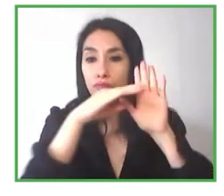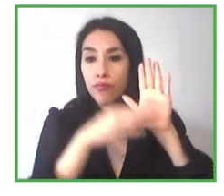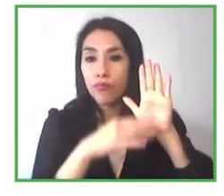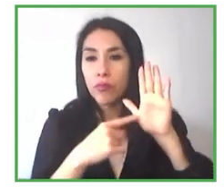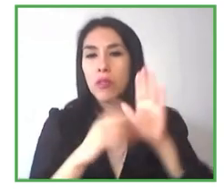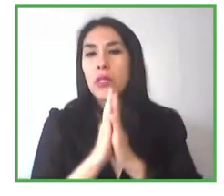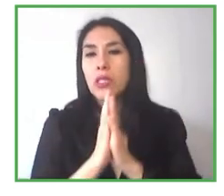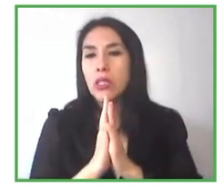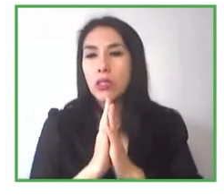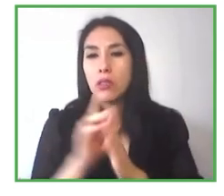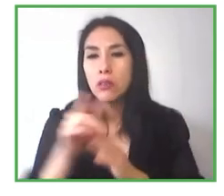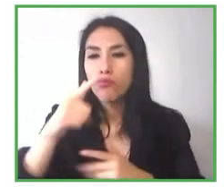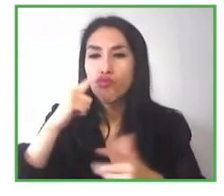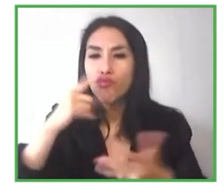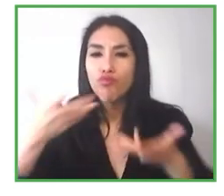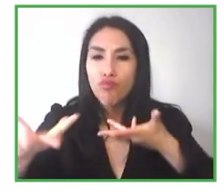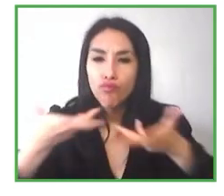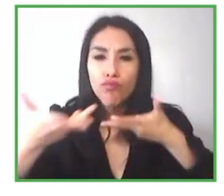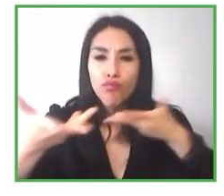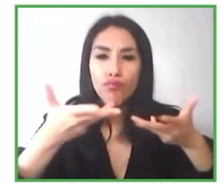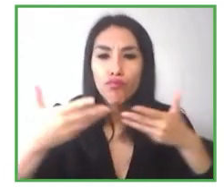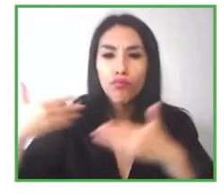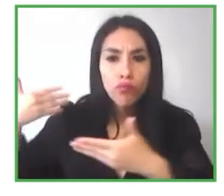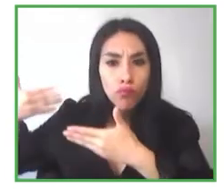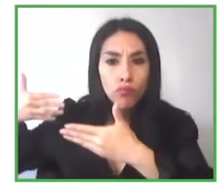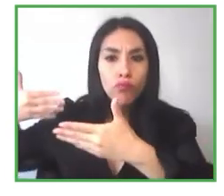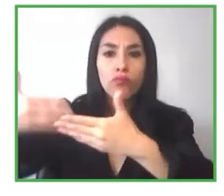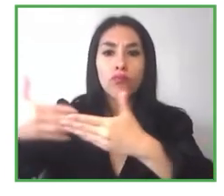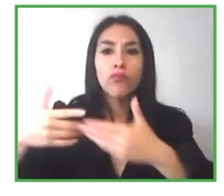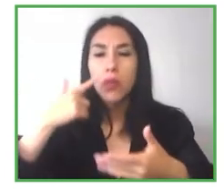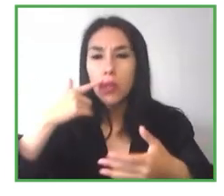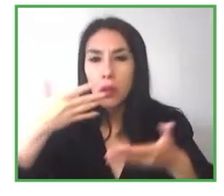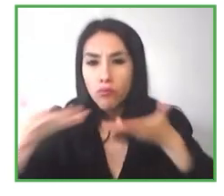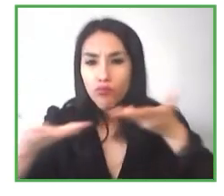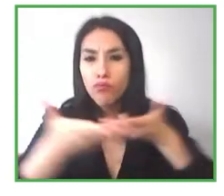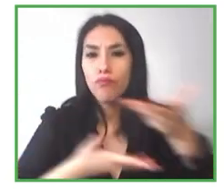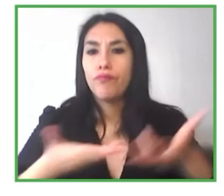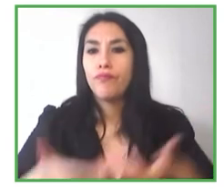entonces si están utilizando Sing AI compartan sus historias con nosotros